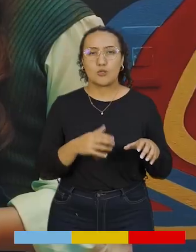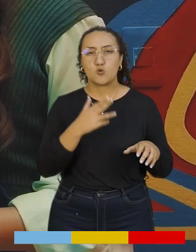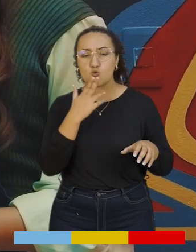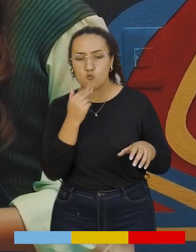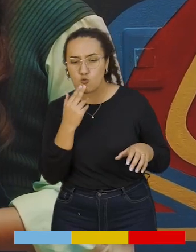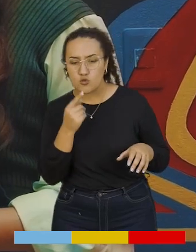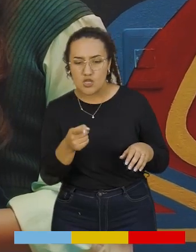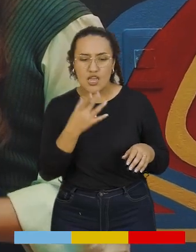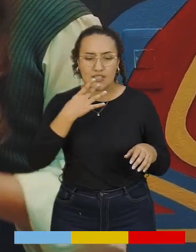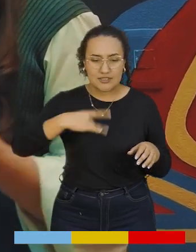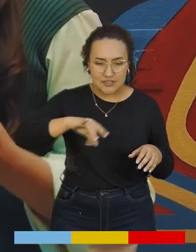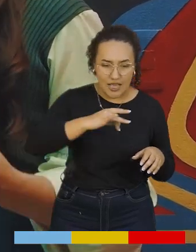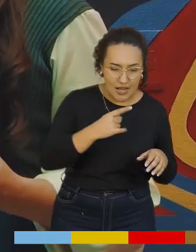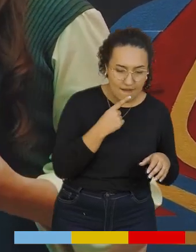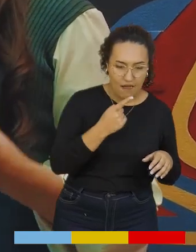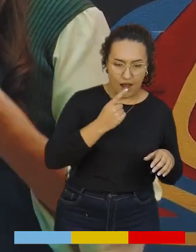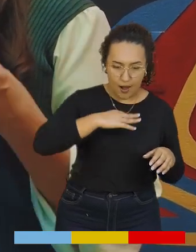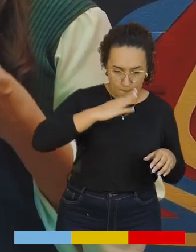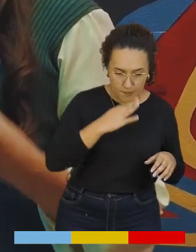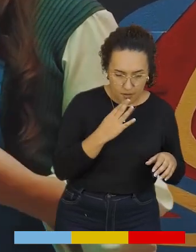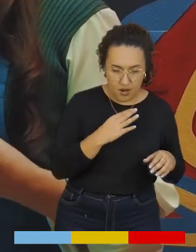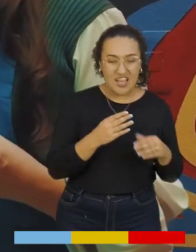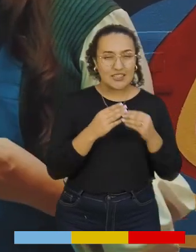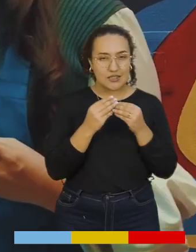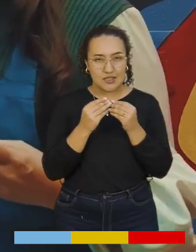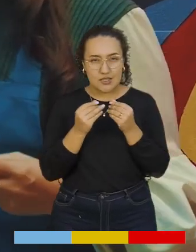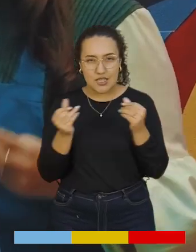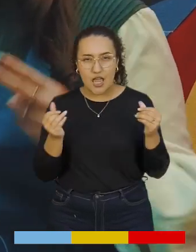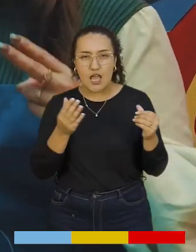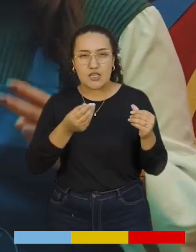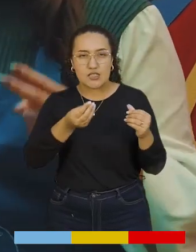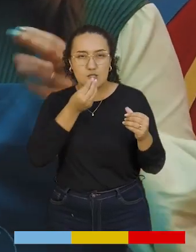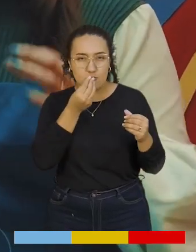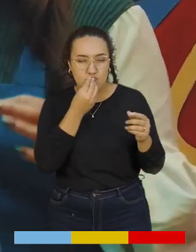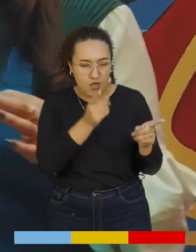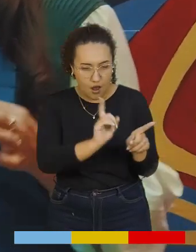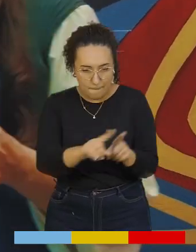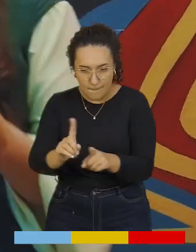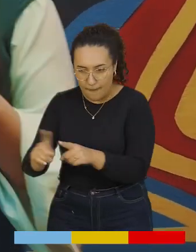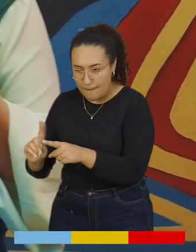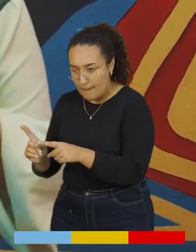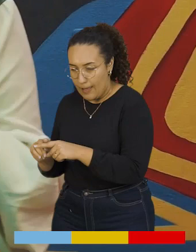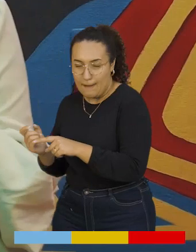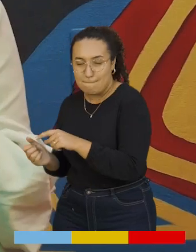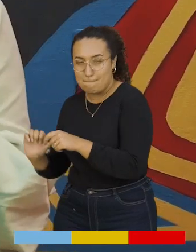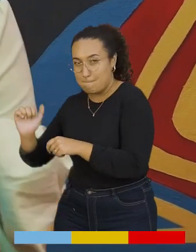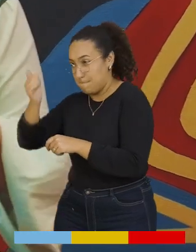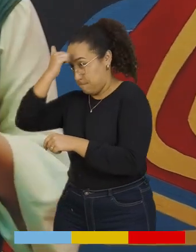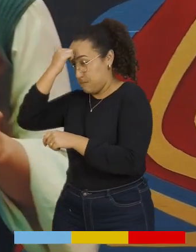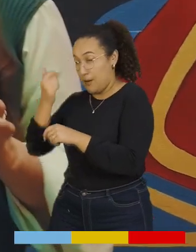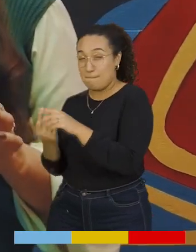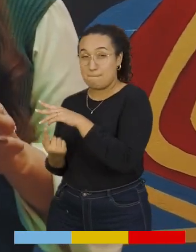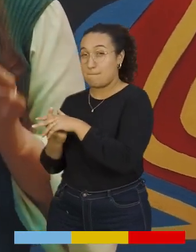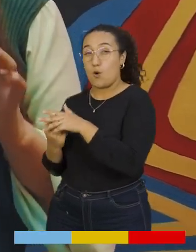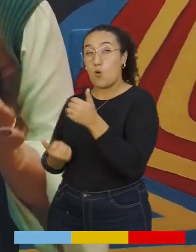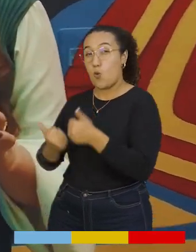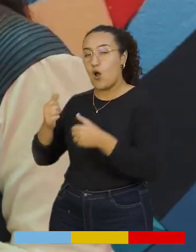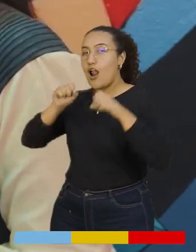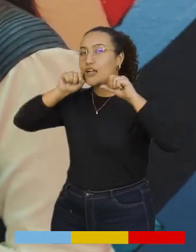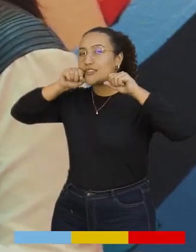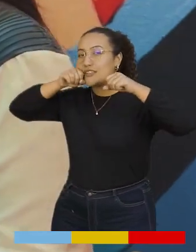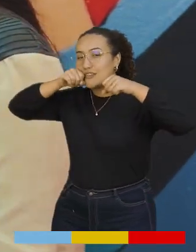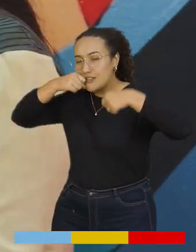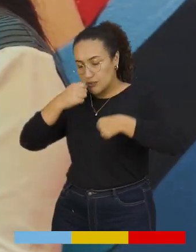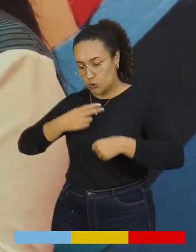picante y dulce a la vez. Texturas y sabores diferentes derivados de un producto insignia de Cundinamarca y